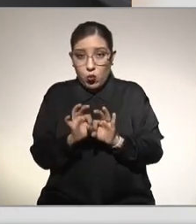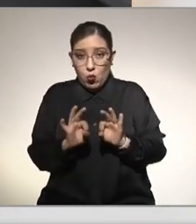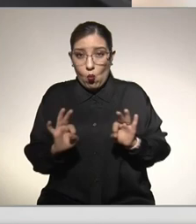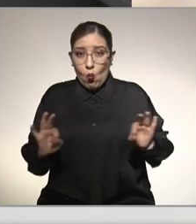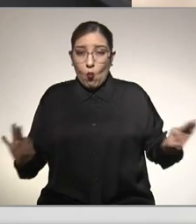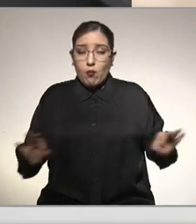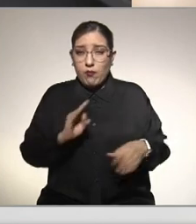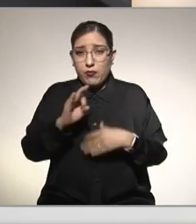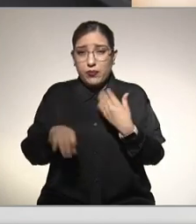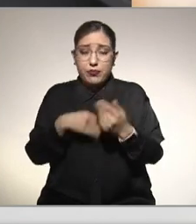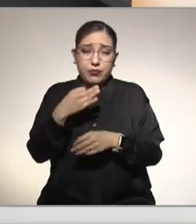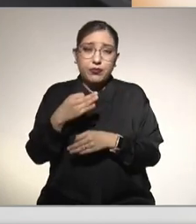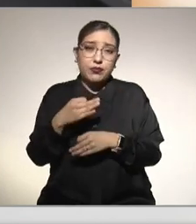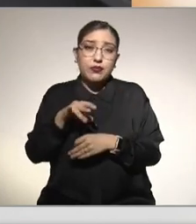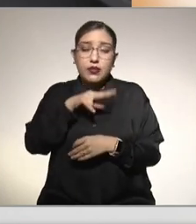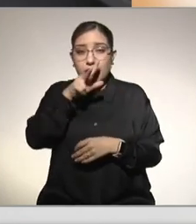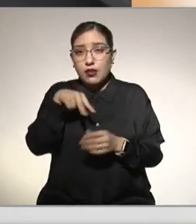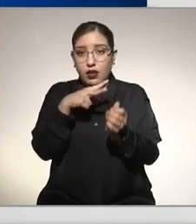resto de los espacios porta.